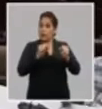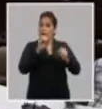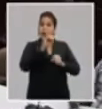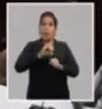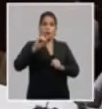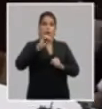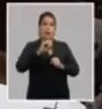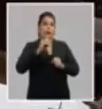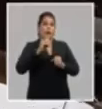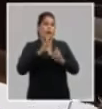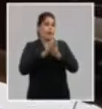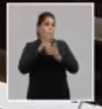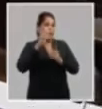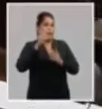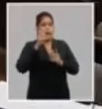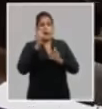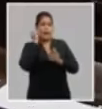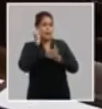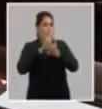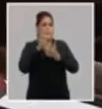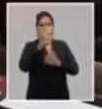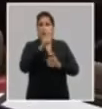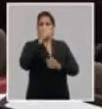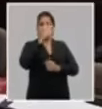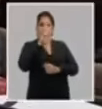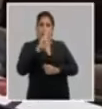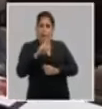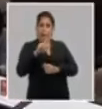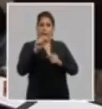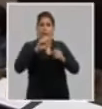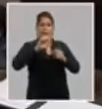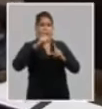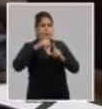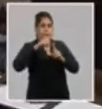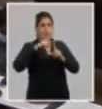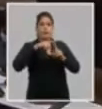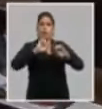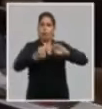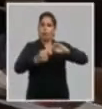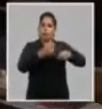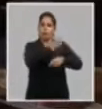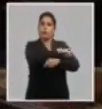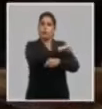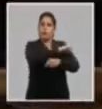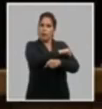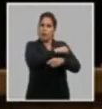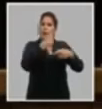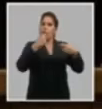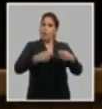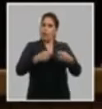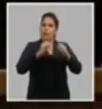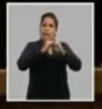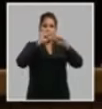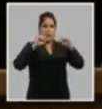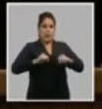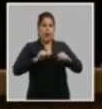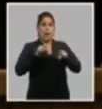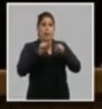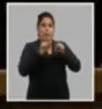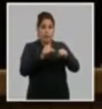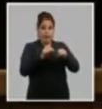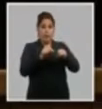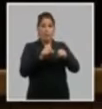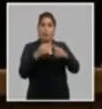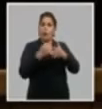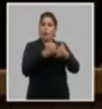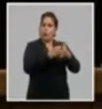organizaciones de masas en esta batalla reforzando el control popular a través del sistema creado de esos fines que